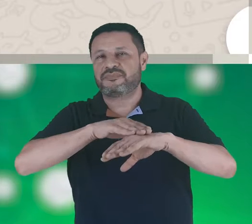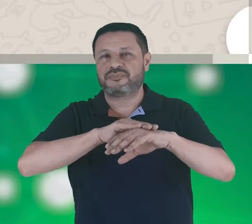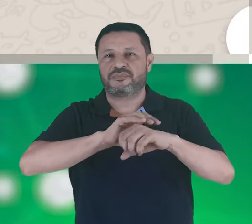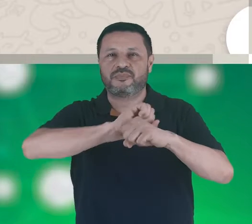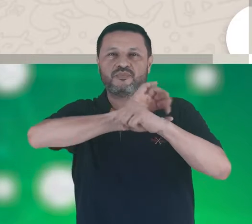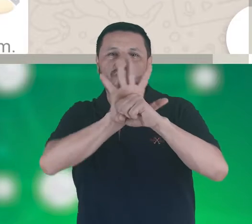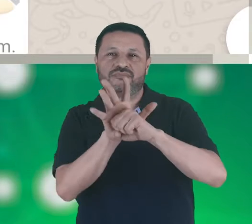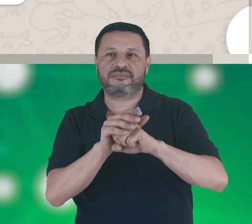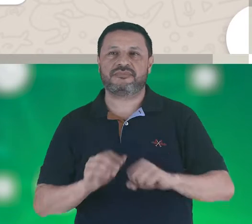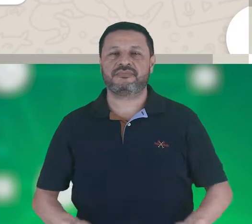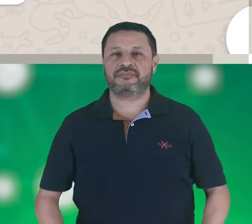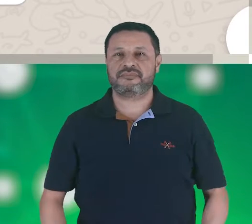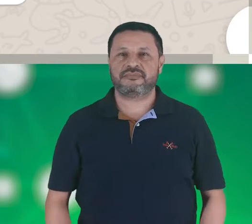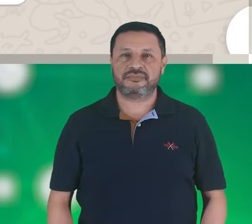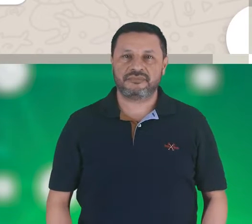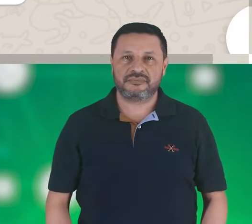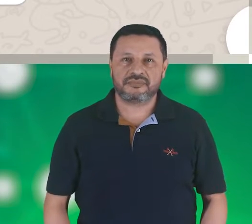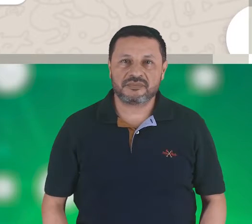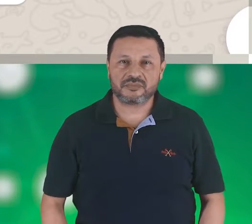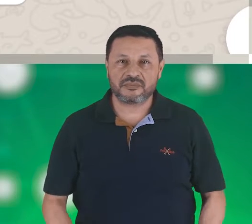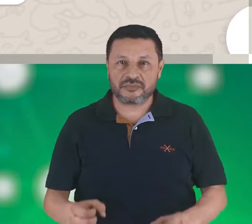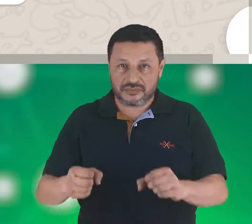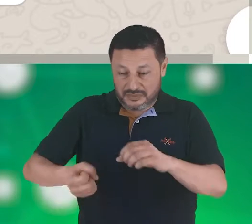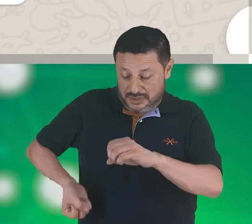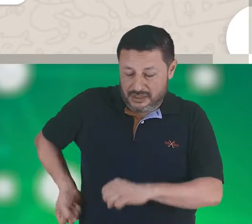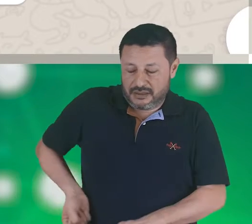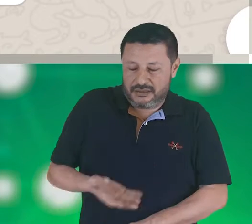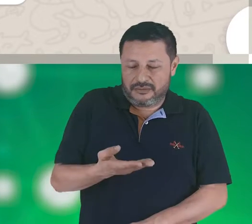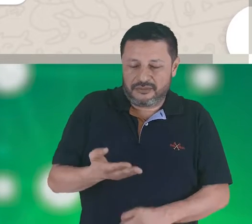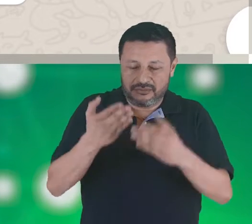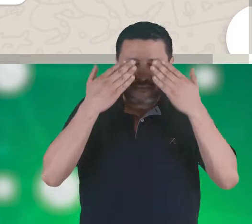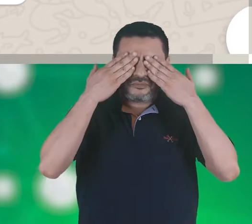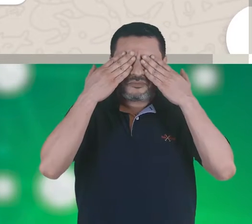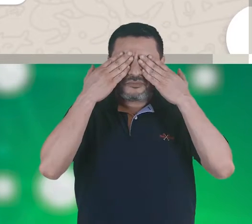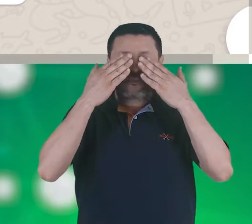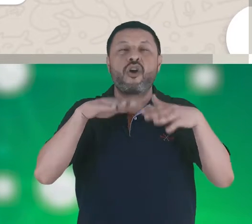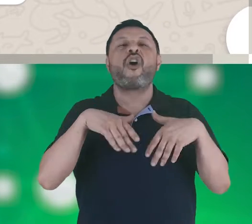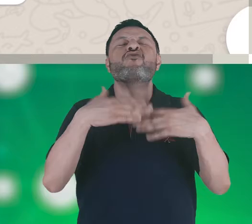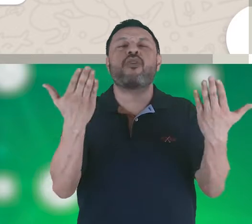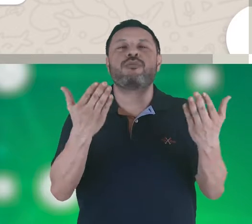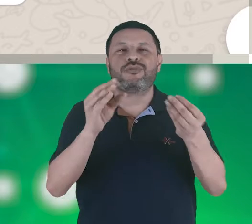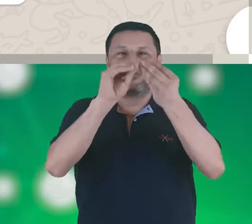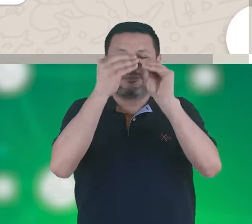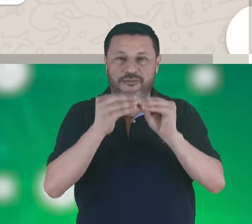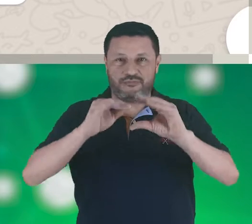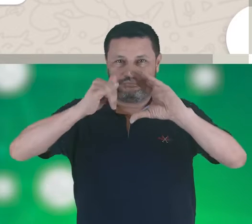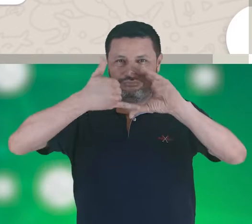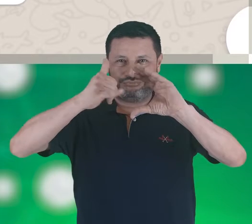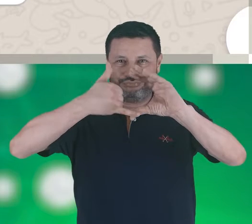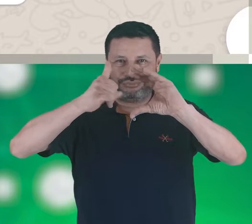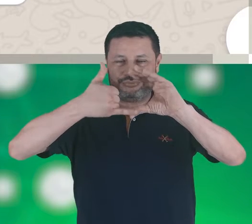del COVID-19. El torneo de Goldball se hará por la plataforma de WhatsApp.